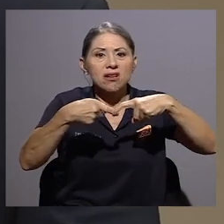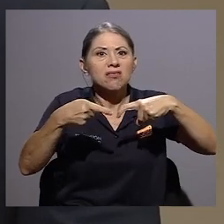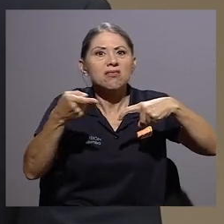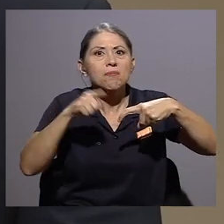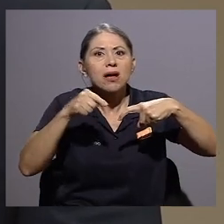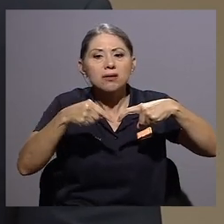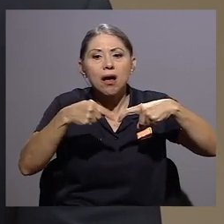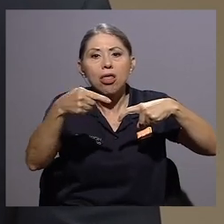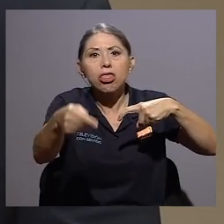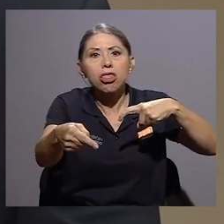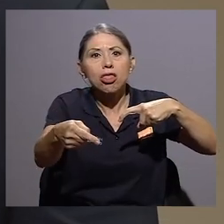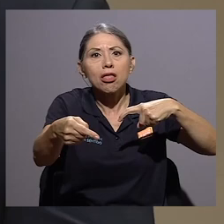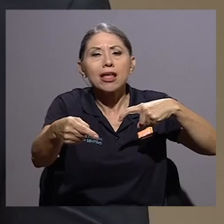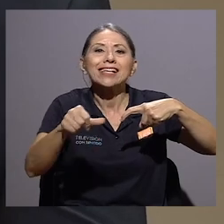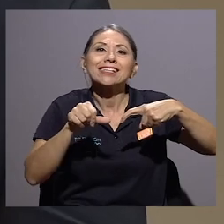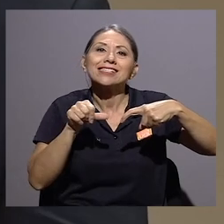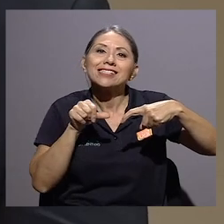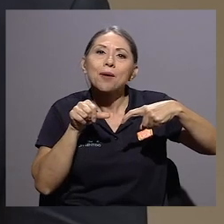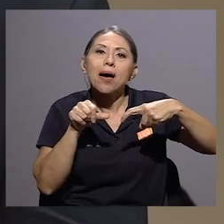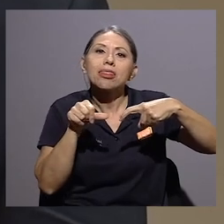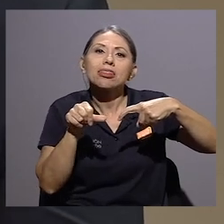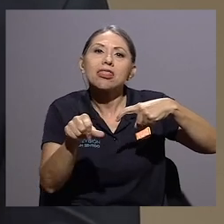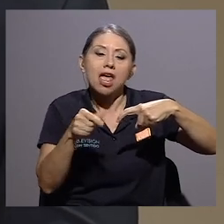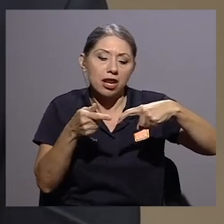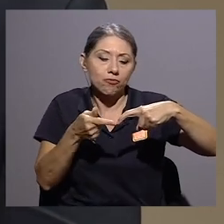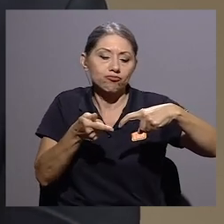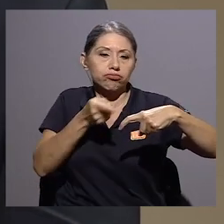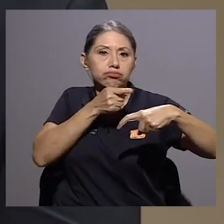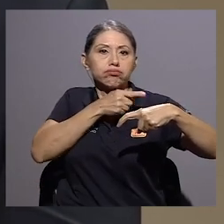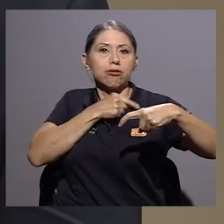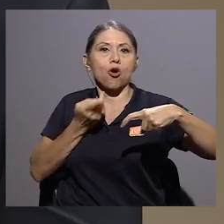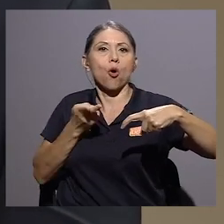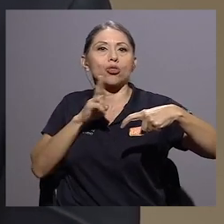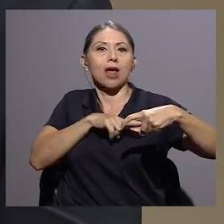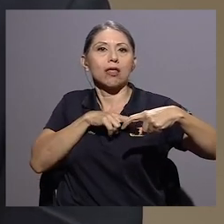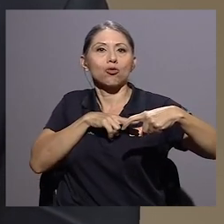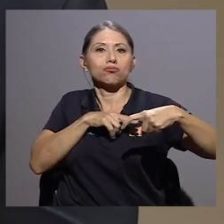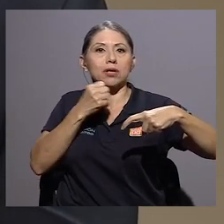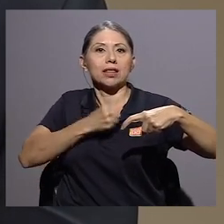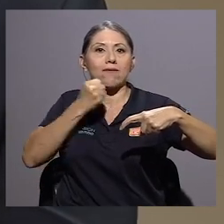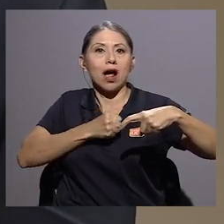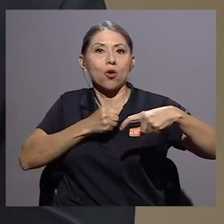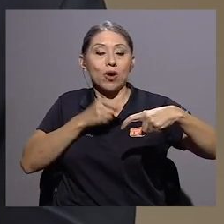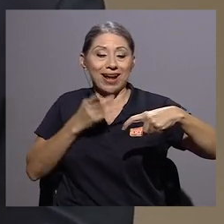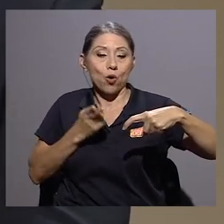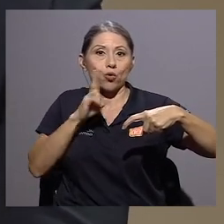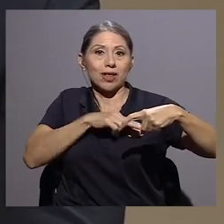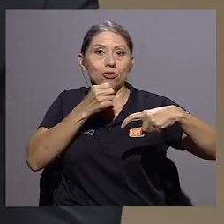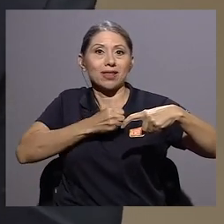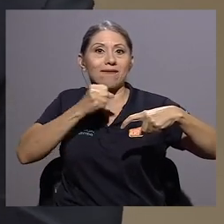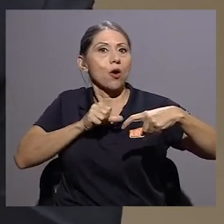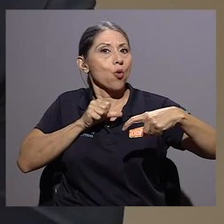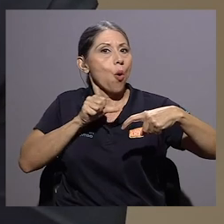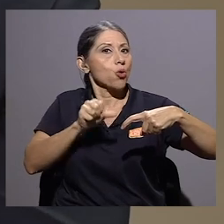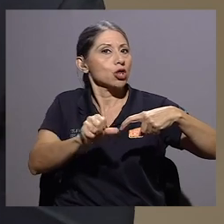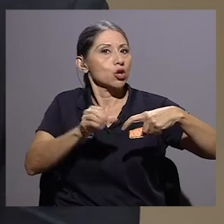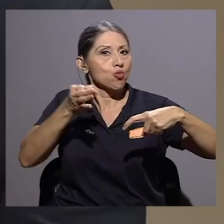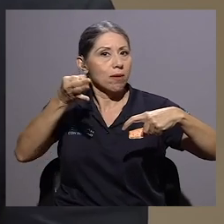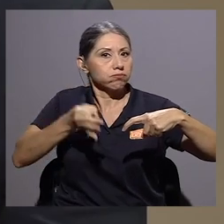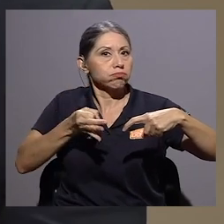la suspensión, es que se mantiene la vigencia del contrato de trabajo. El contrato continúa vivo.